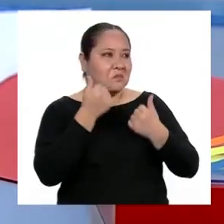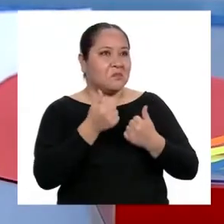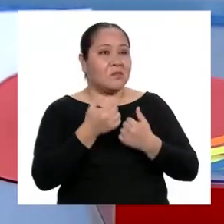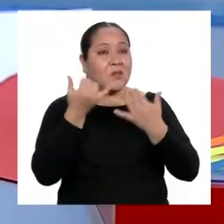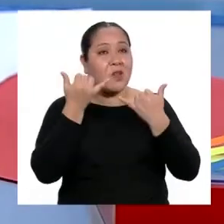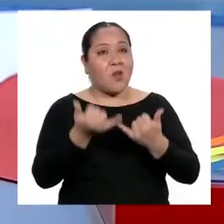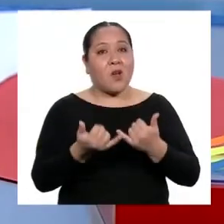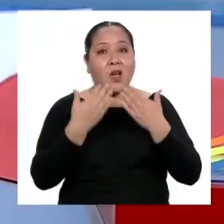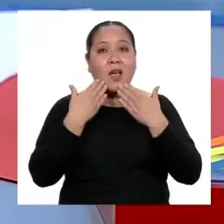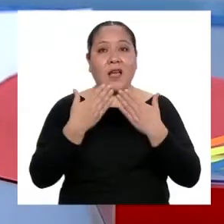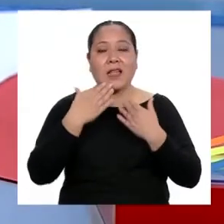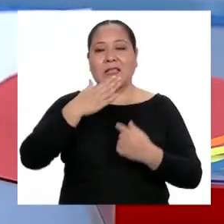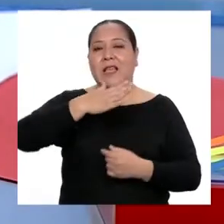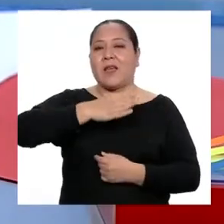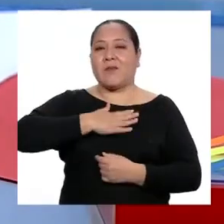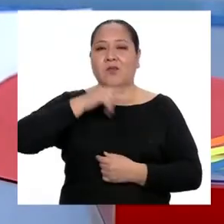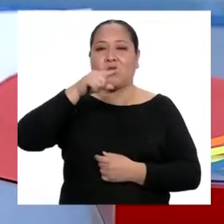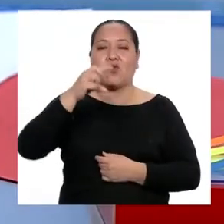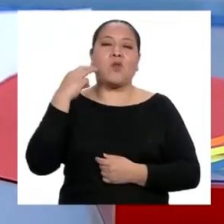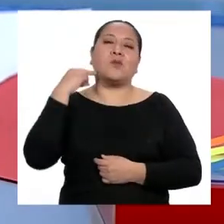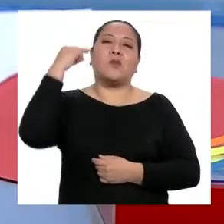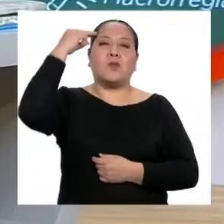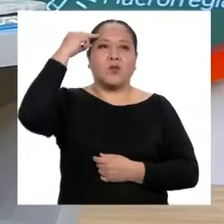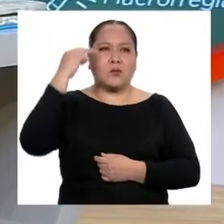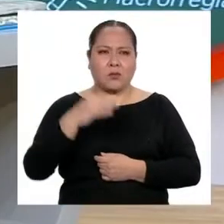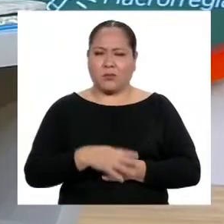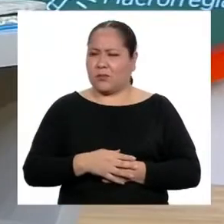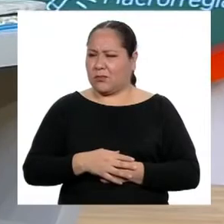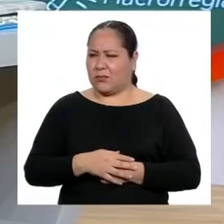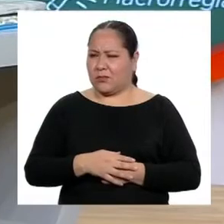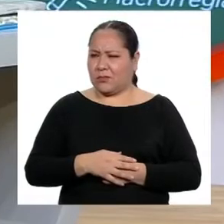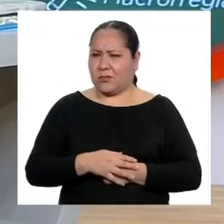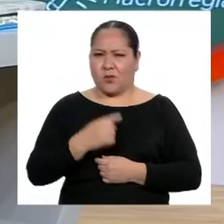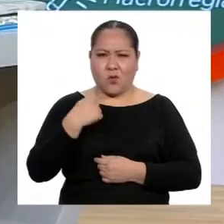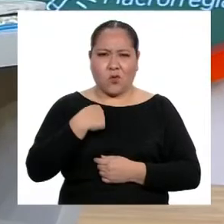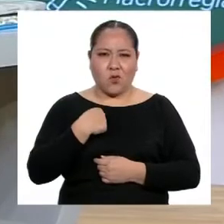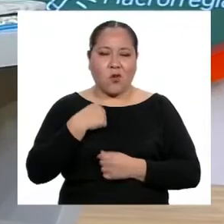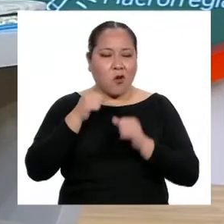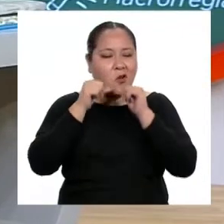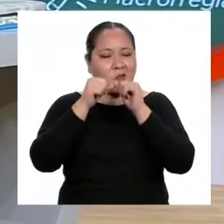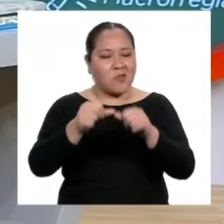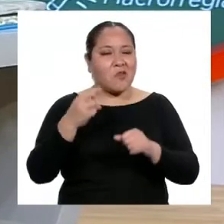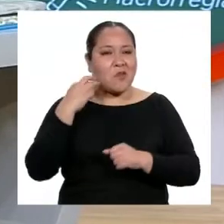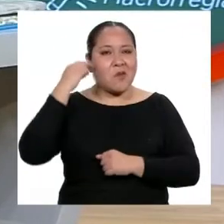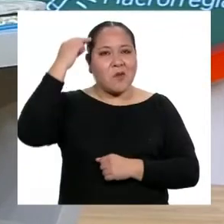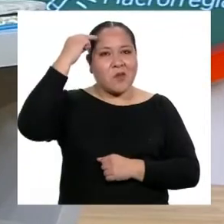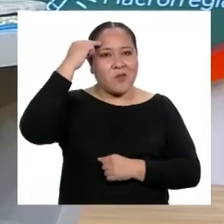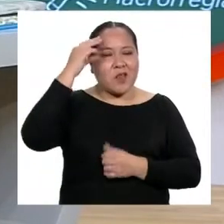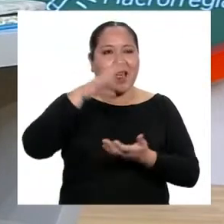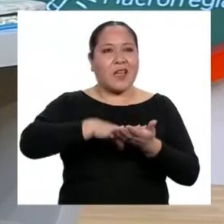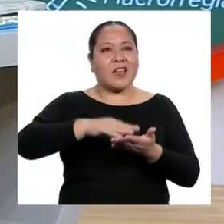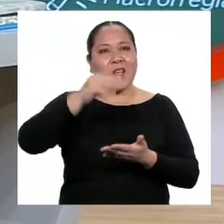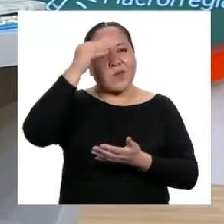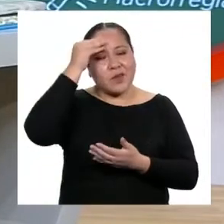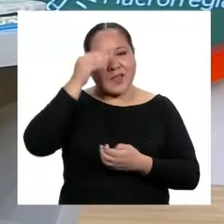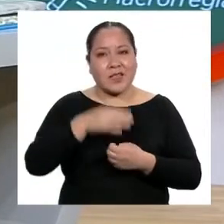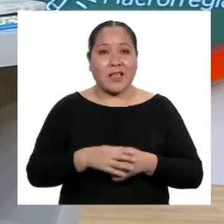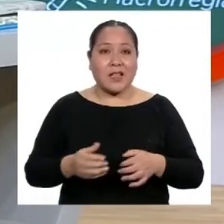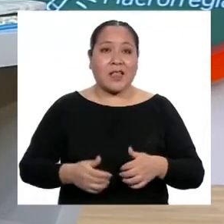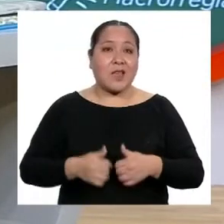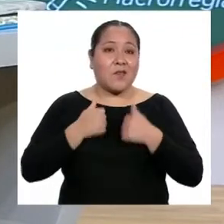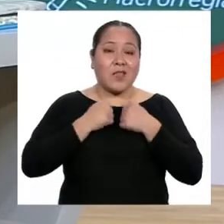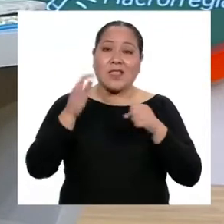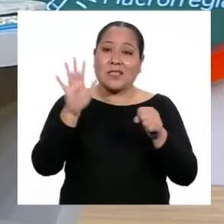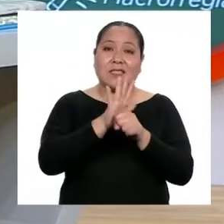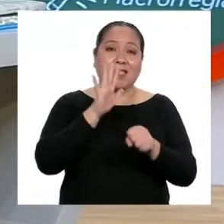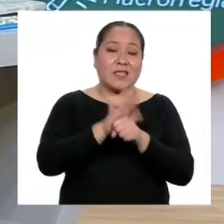¡Hoy, a mí, has madurado! Uno nunca termina de madurar y aprender. La vida está